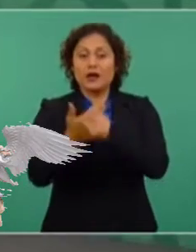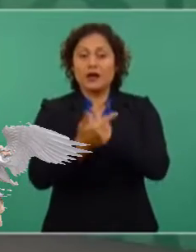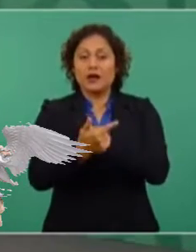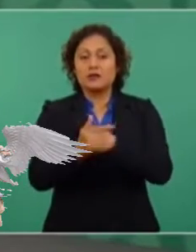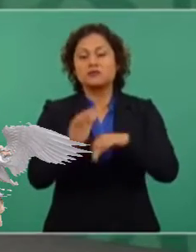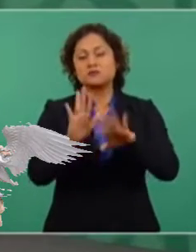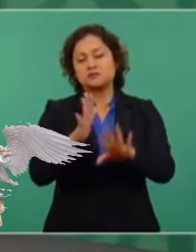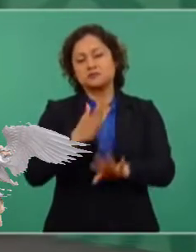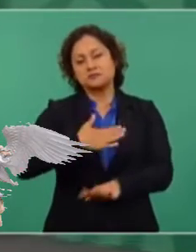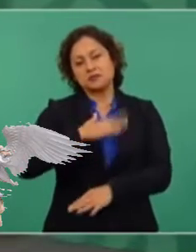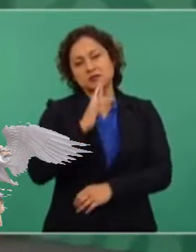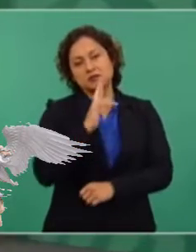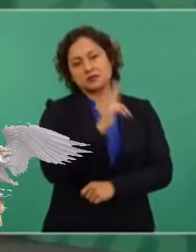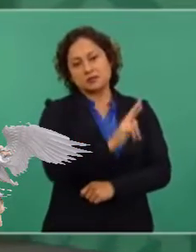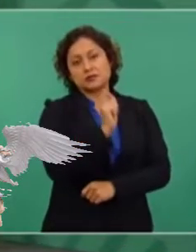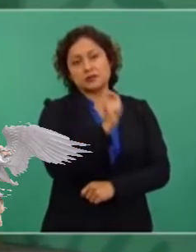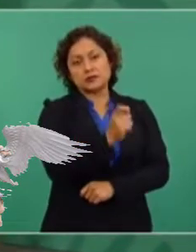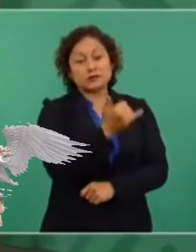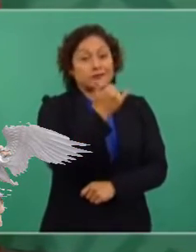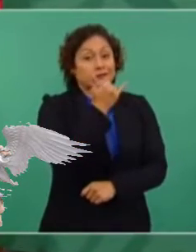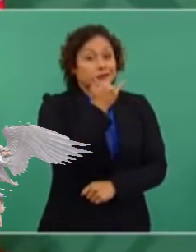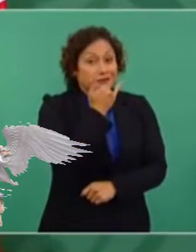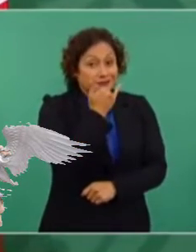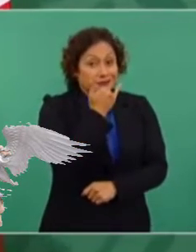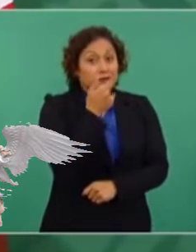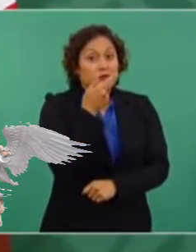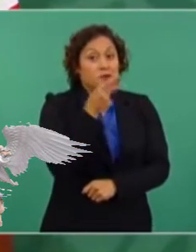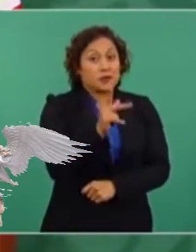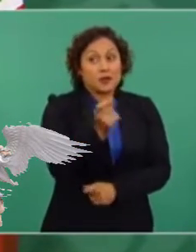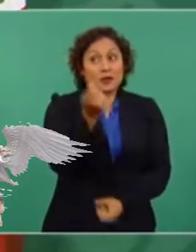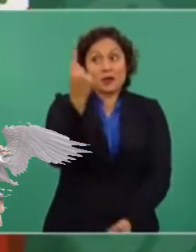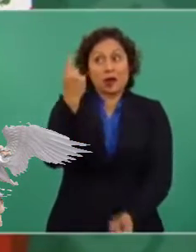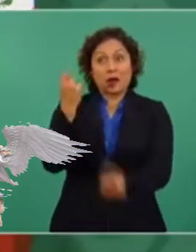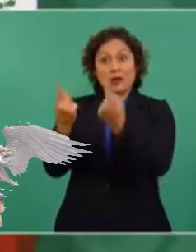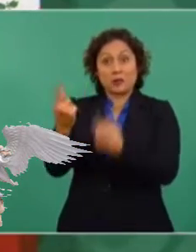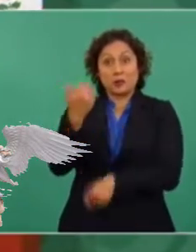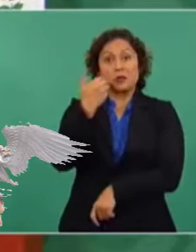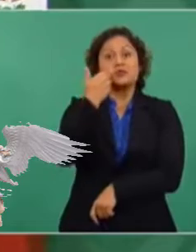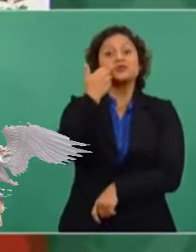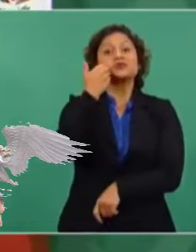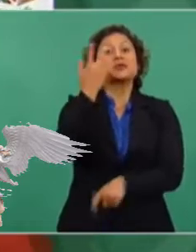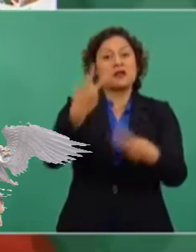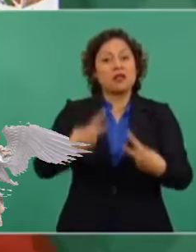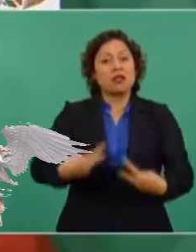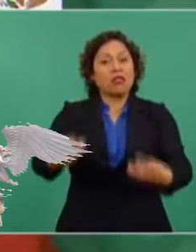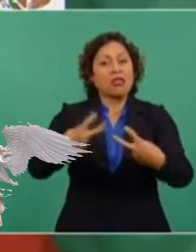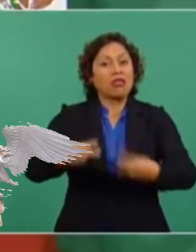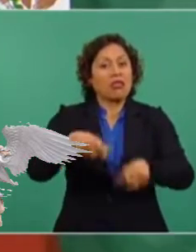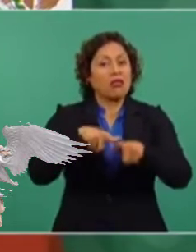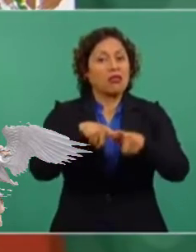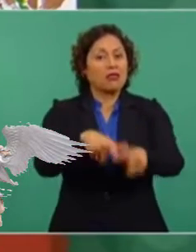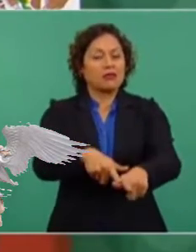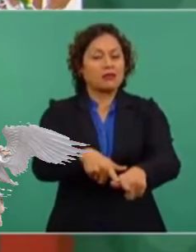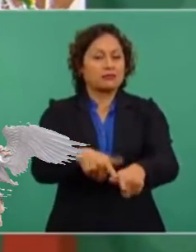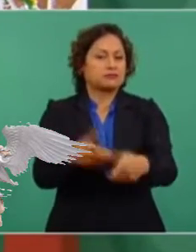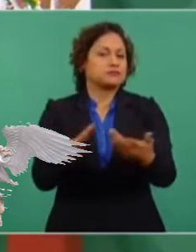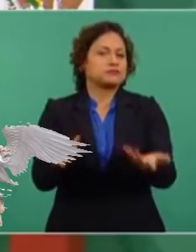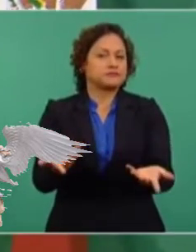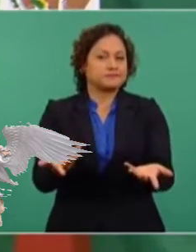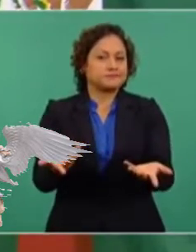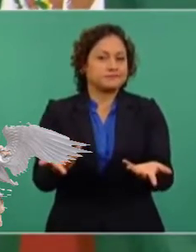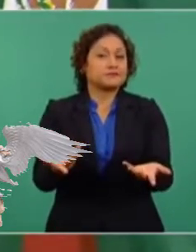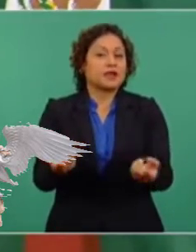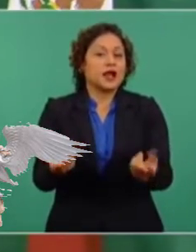es que no quieren dejar de robar y díganme qué se hace en estos